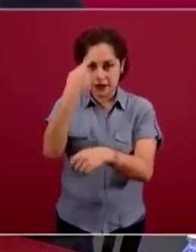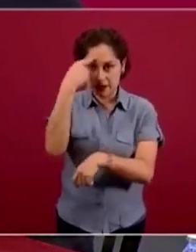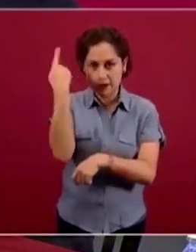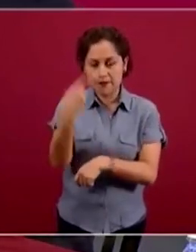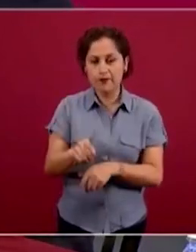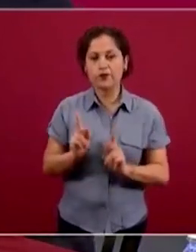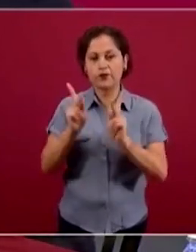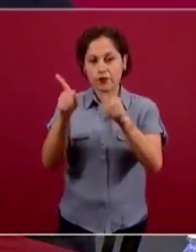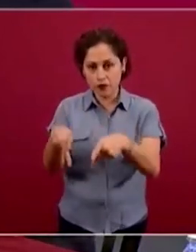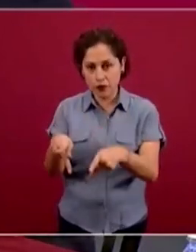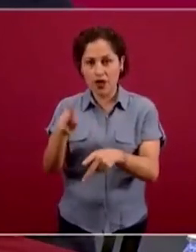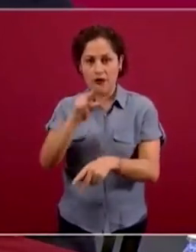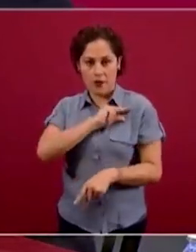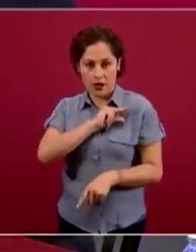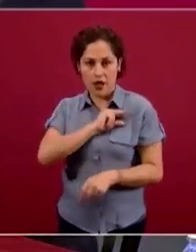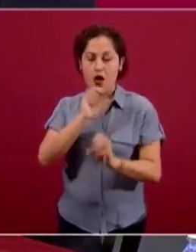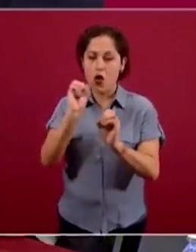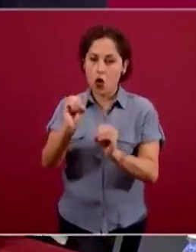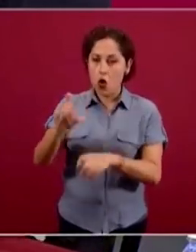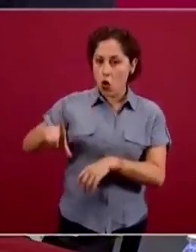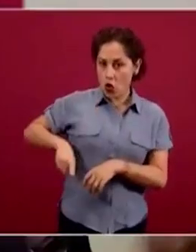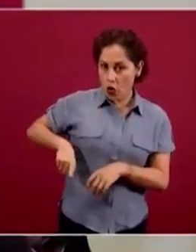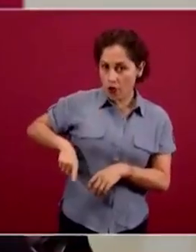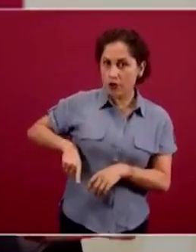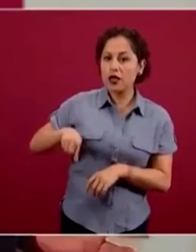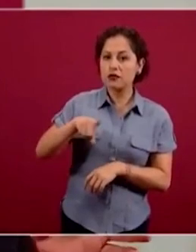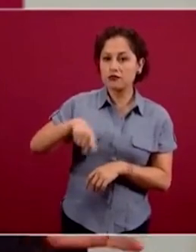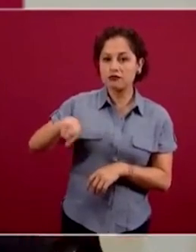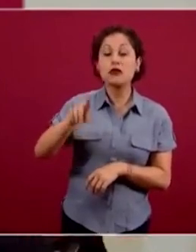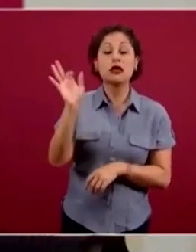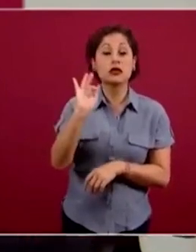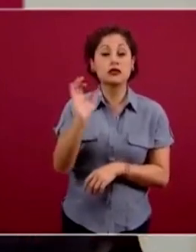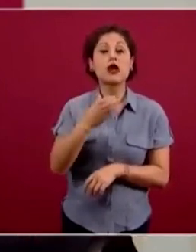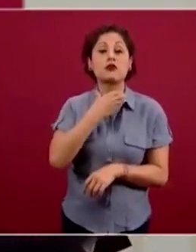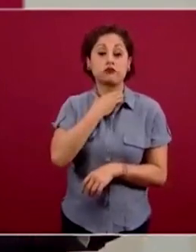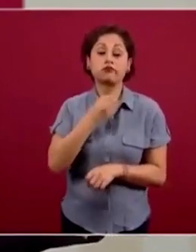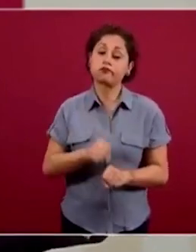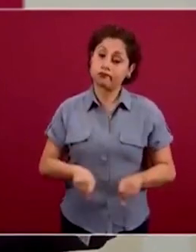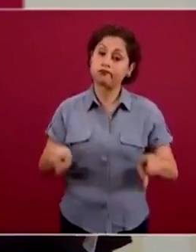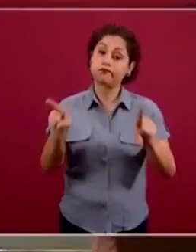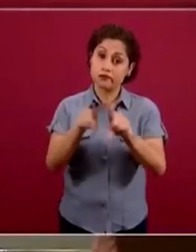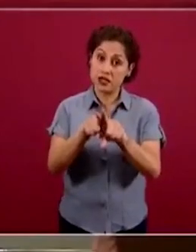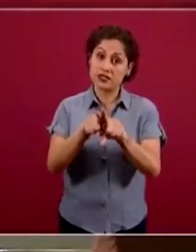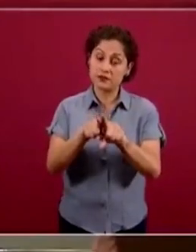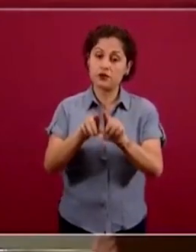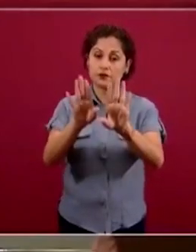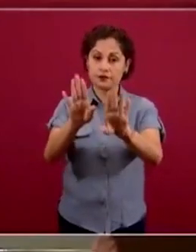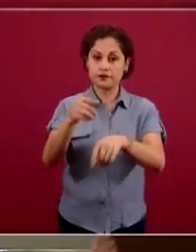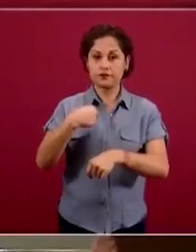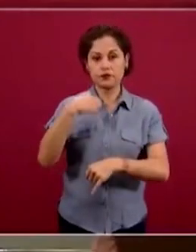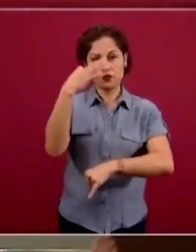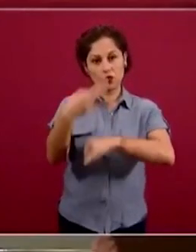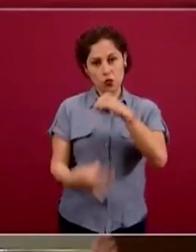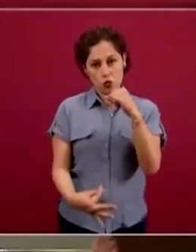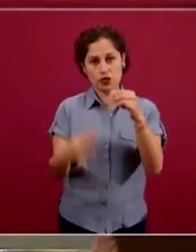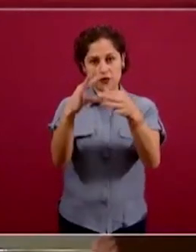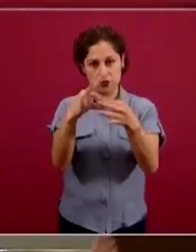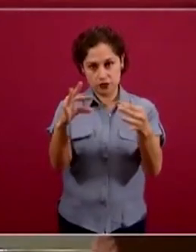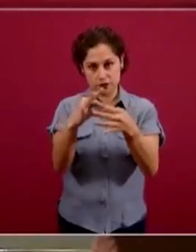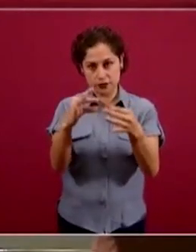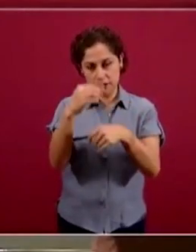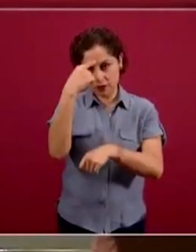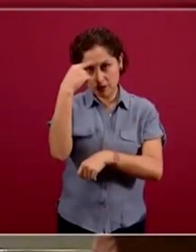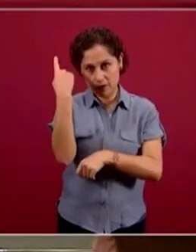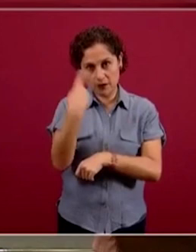y los que existen en el sistema público. Y es por esto, y con esto termino, ya nos queda sólo medio minuto, que esta